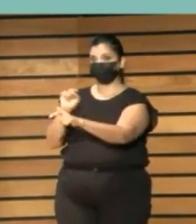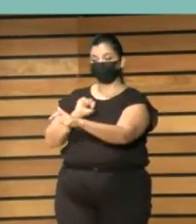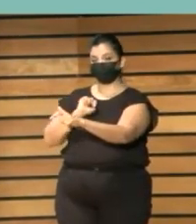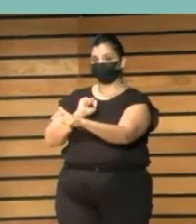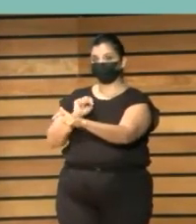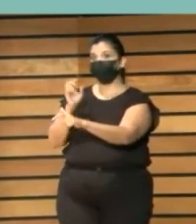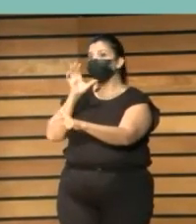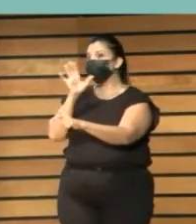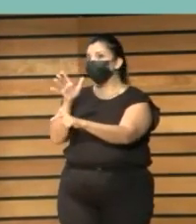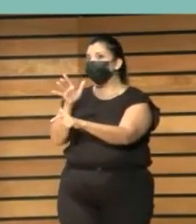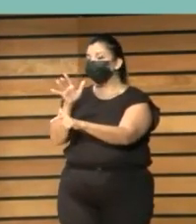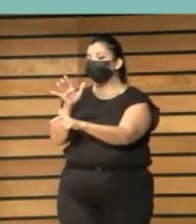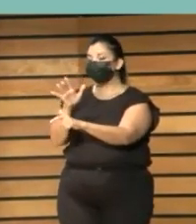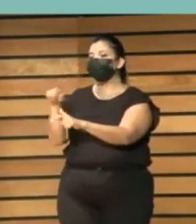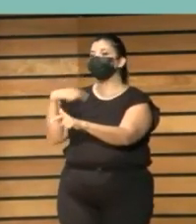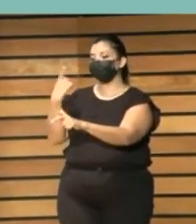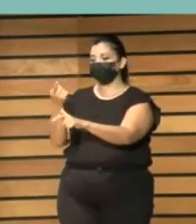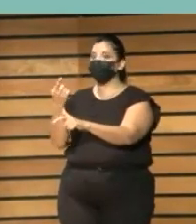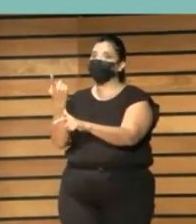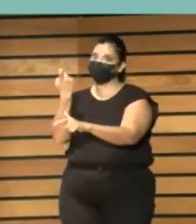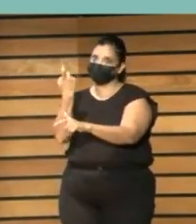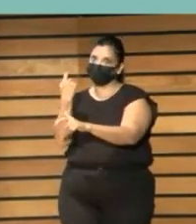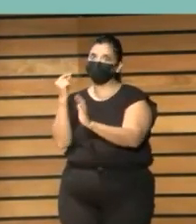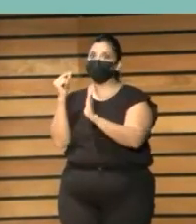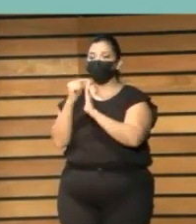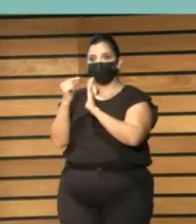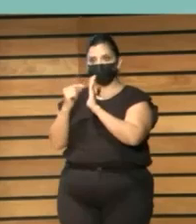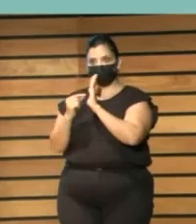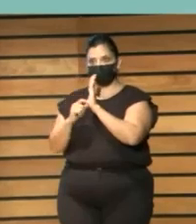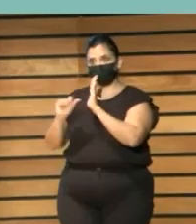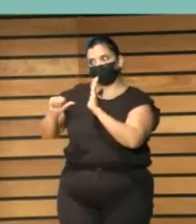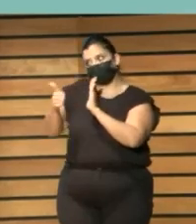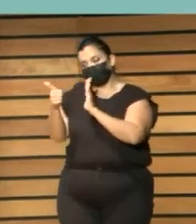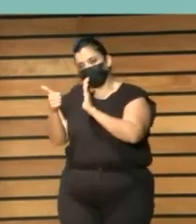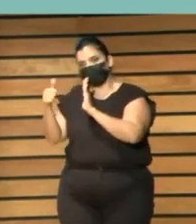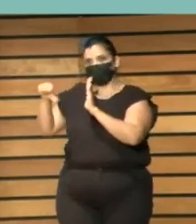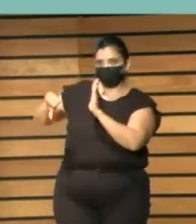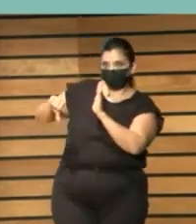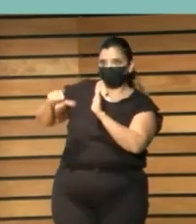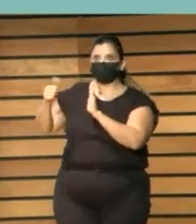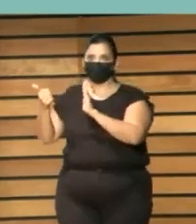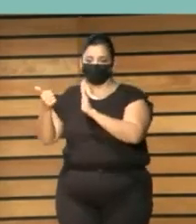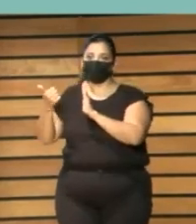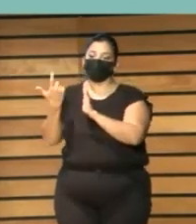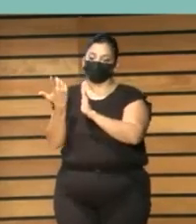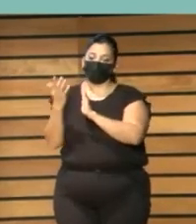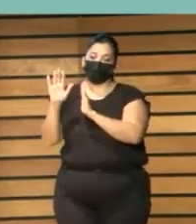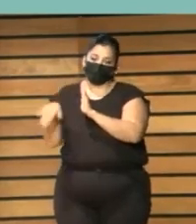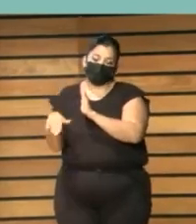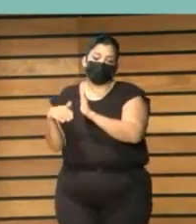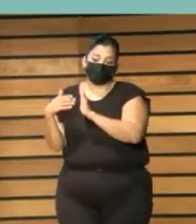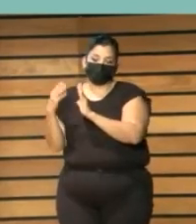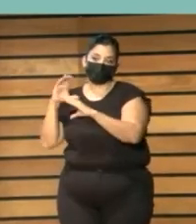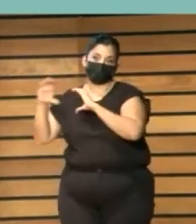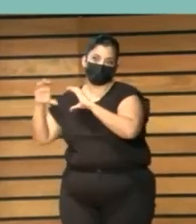luego hay una calificación, hay una evaluación y es un trabajo que se propone. Bueno, vamos a dejarlo ahí.